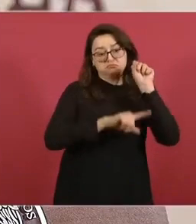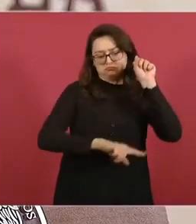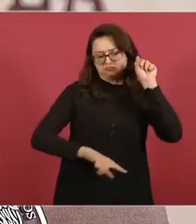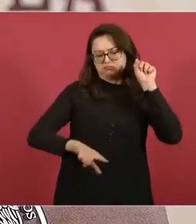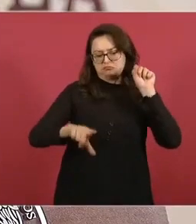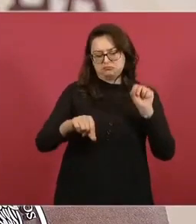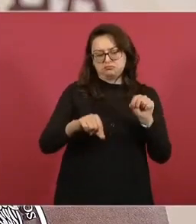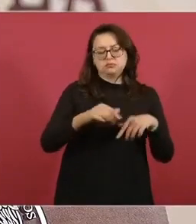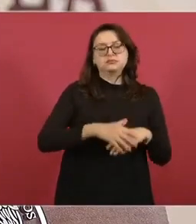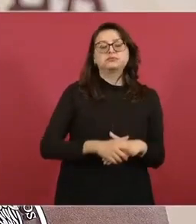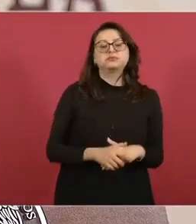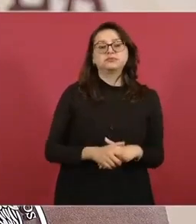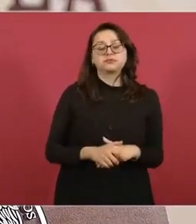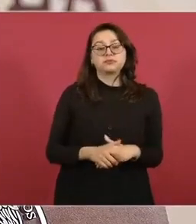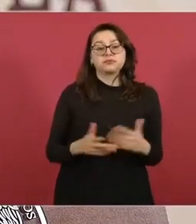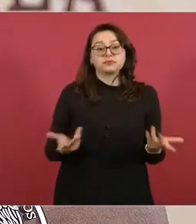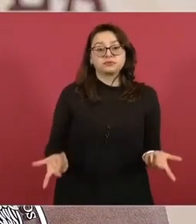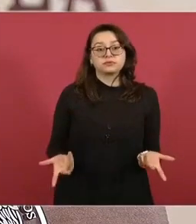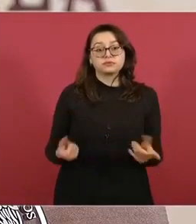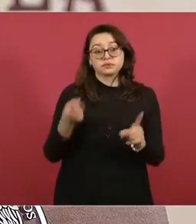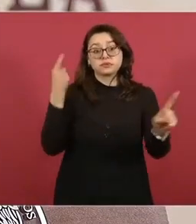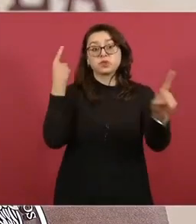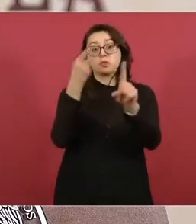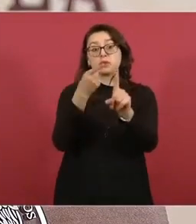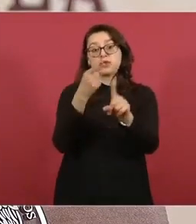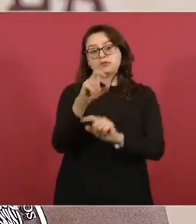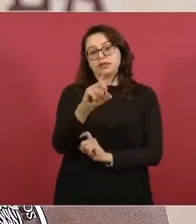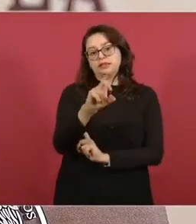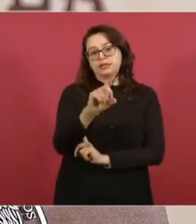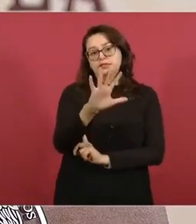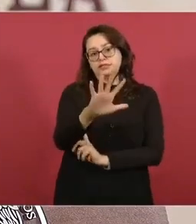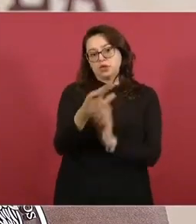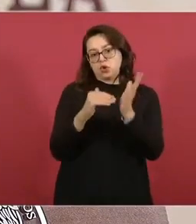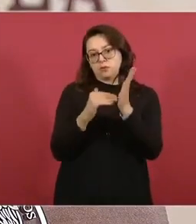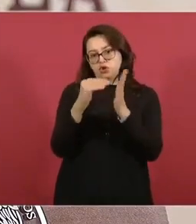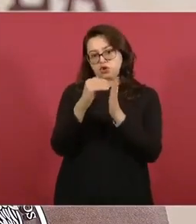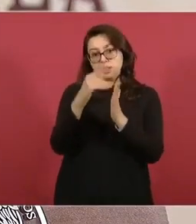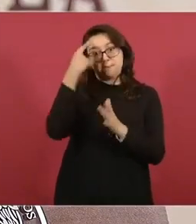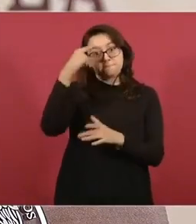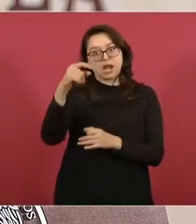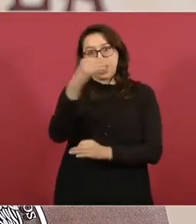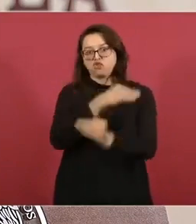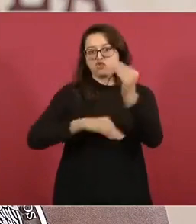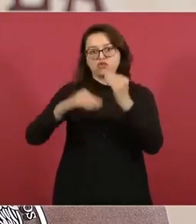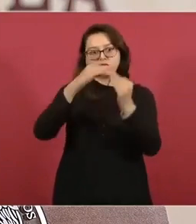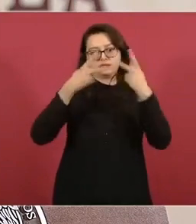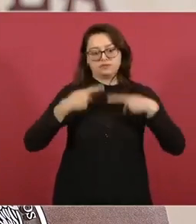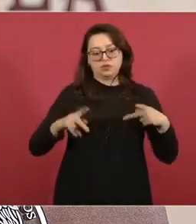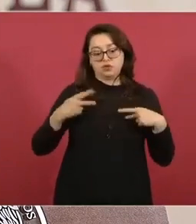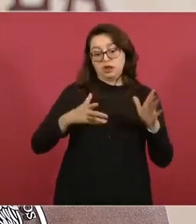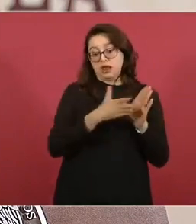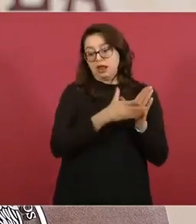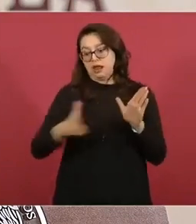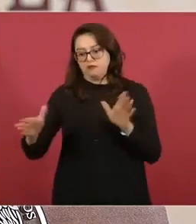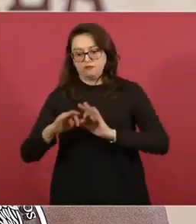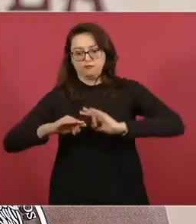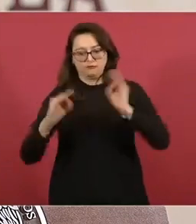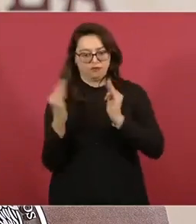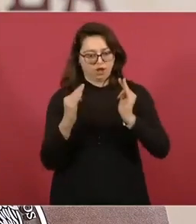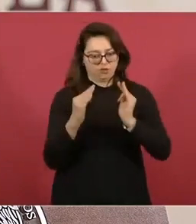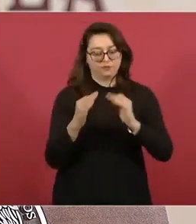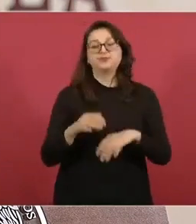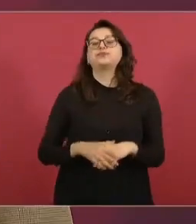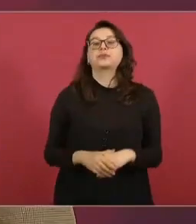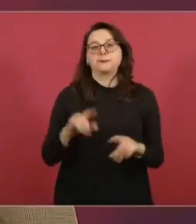todo el las instituciones recordar que la meta es de 35 millones de dosis para toda la época invernal y para el caso de COVID